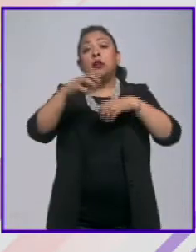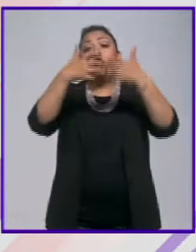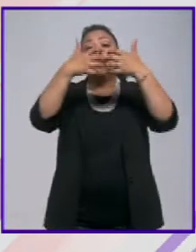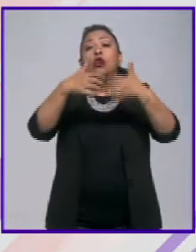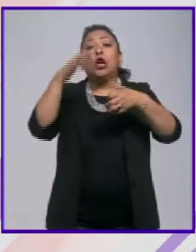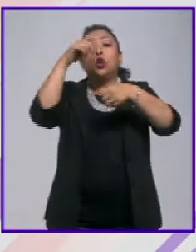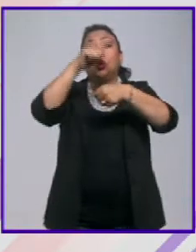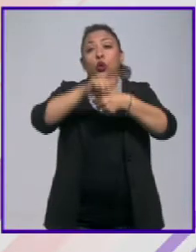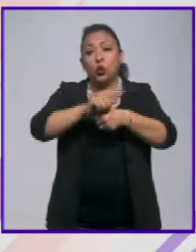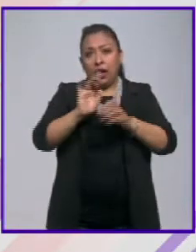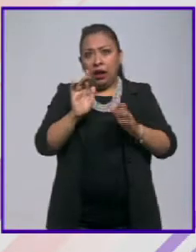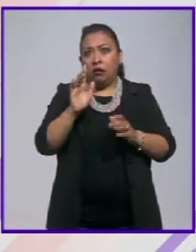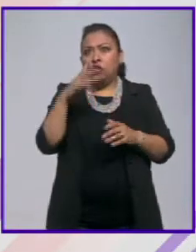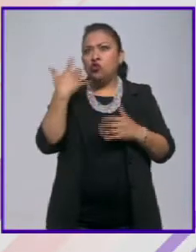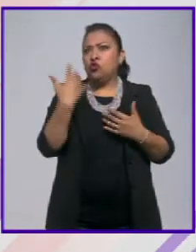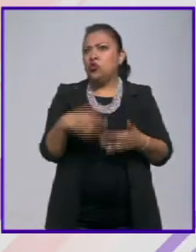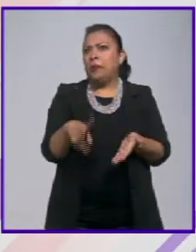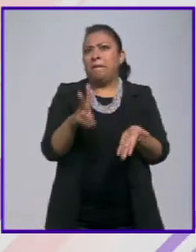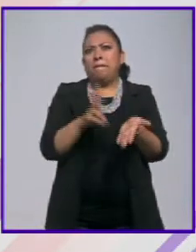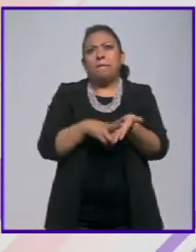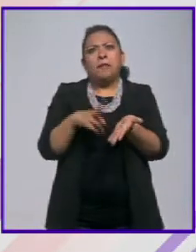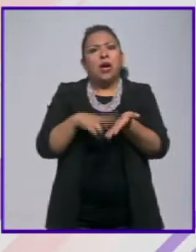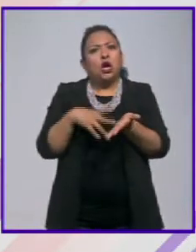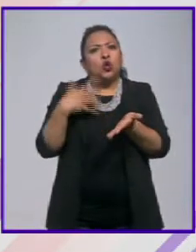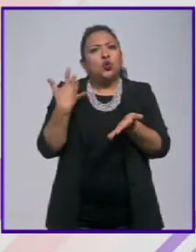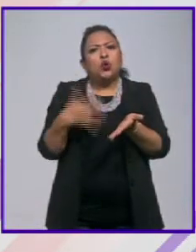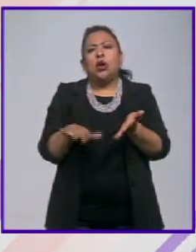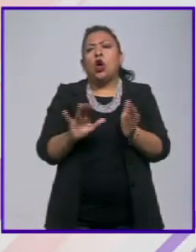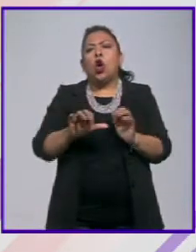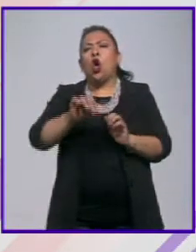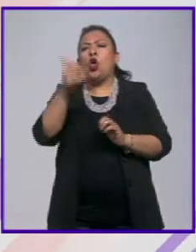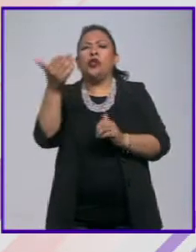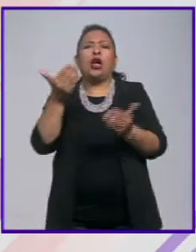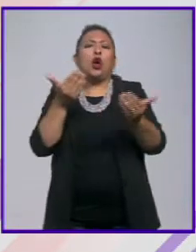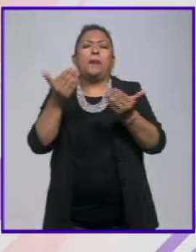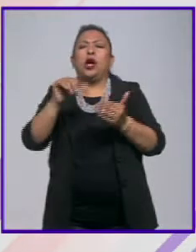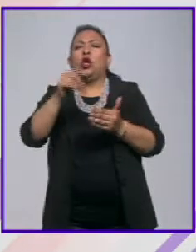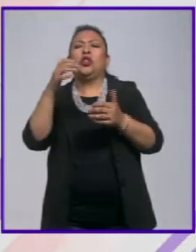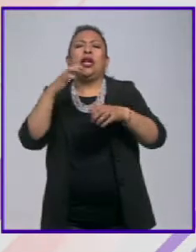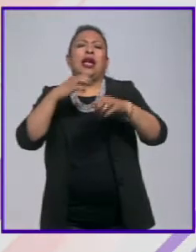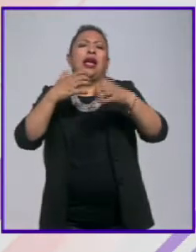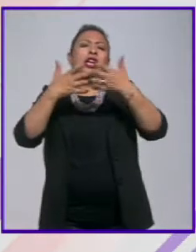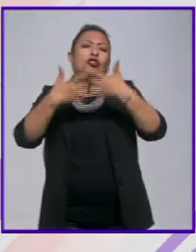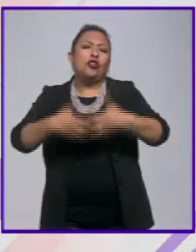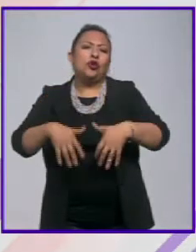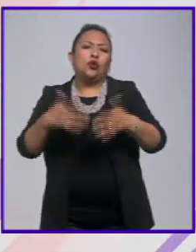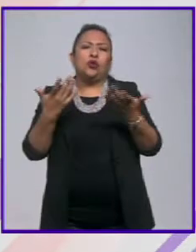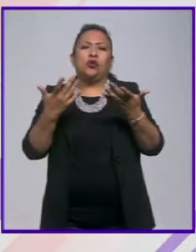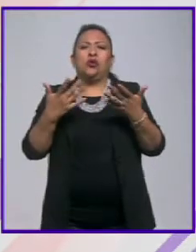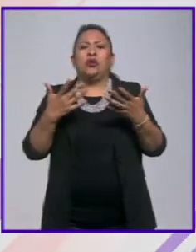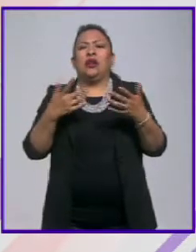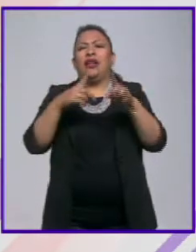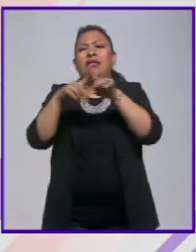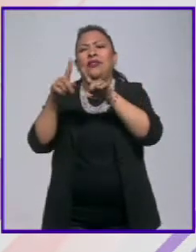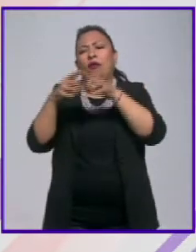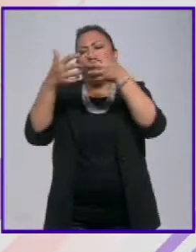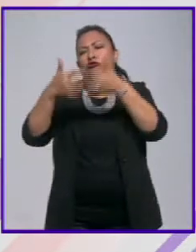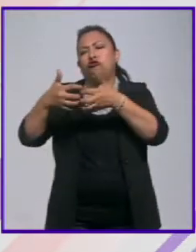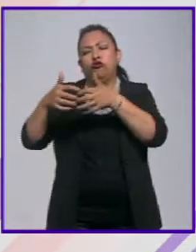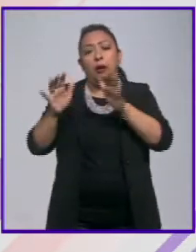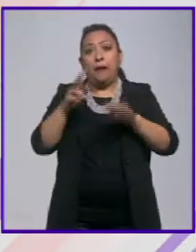cultural que vale más que cualquier industria digamos manufacturera entonces